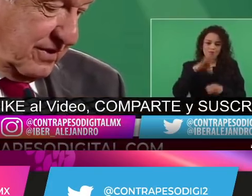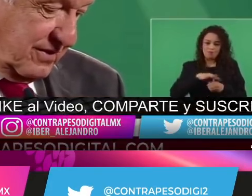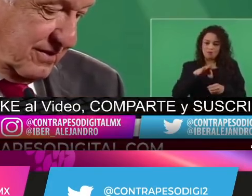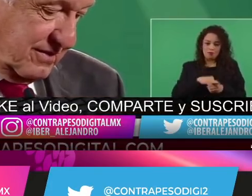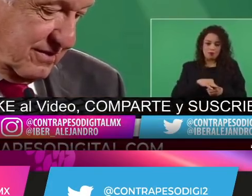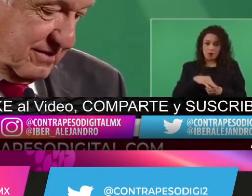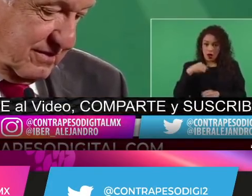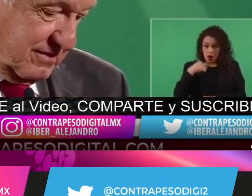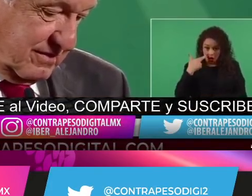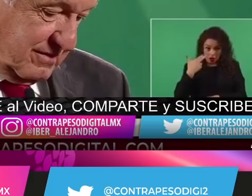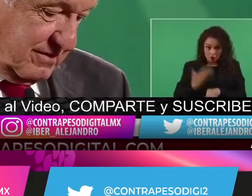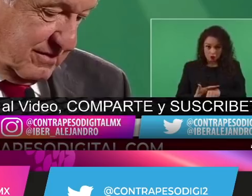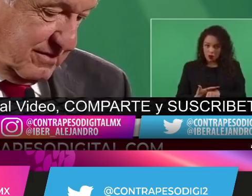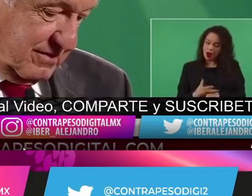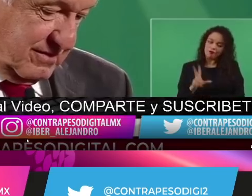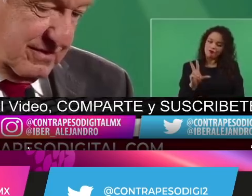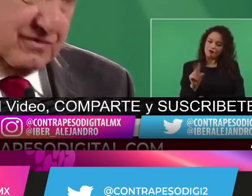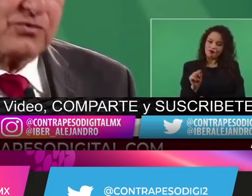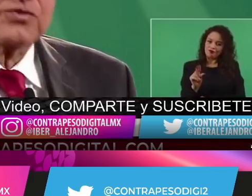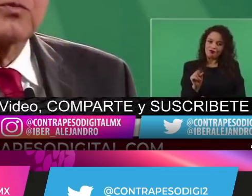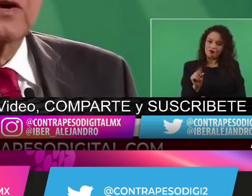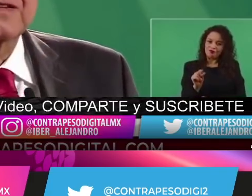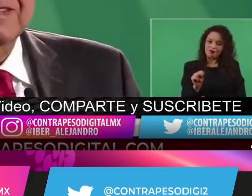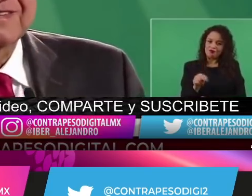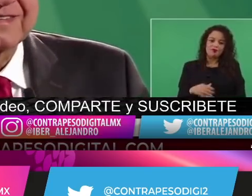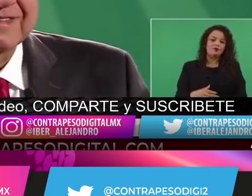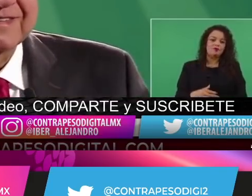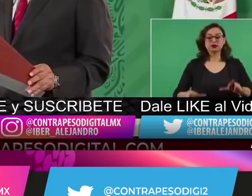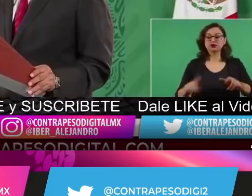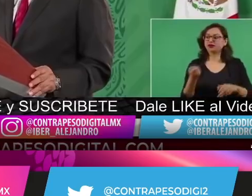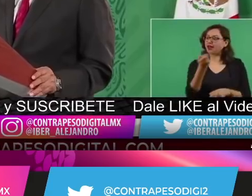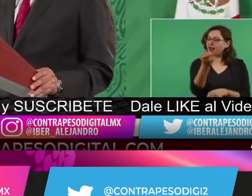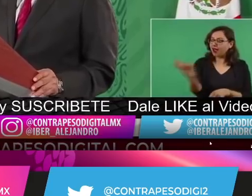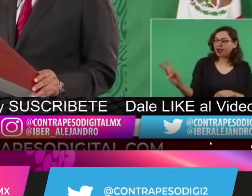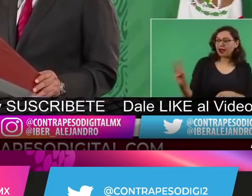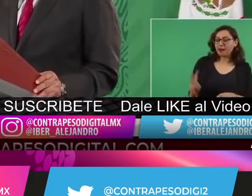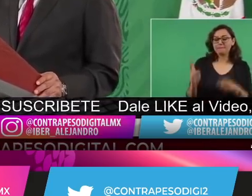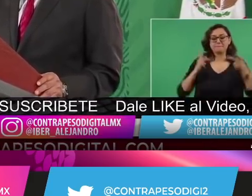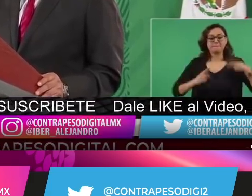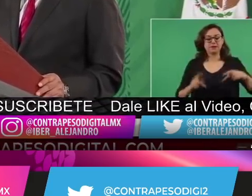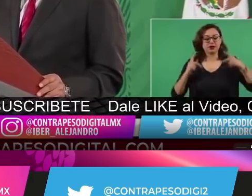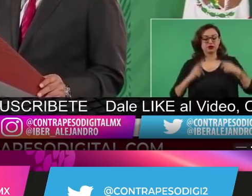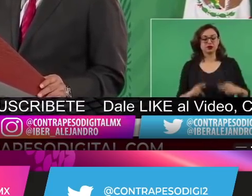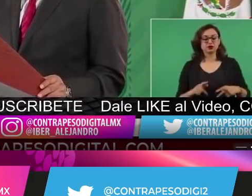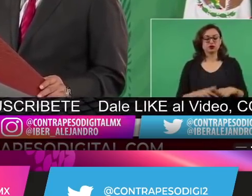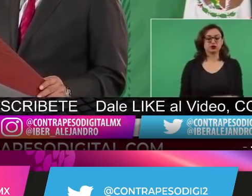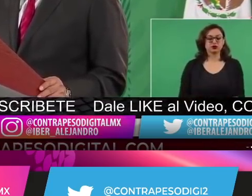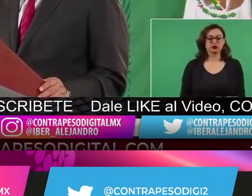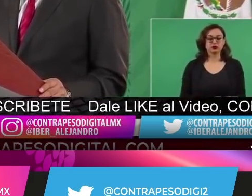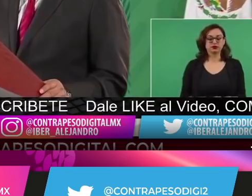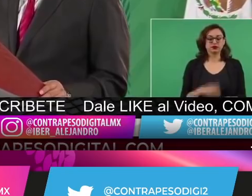voz del presidente de la república, lo que señaló en esta mañana. Veamos.